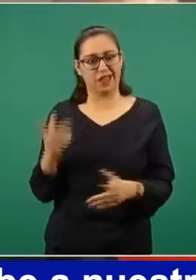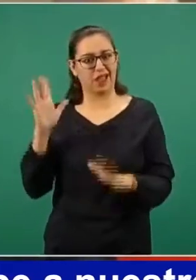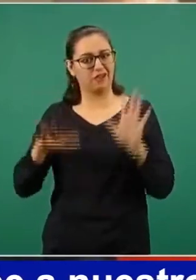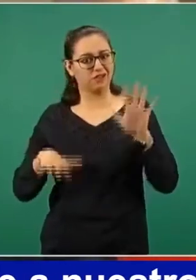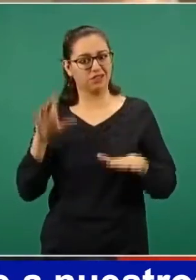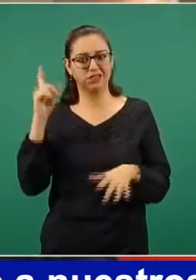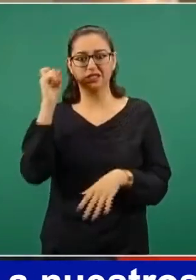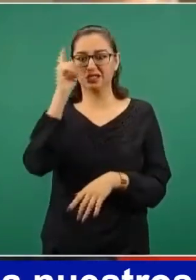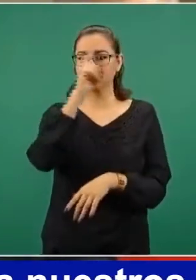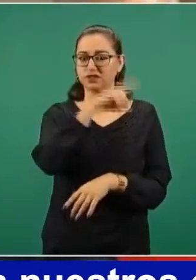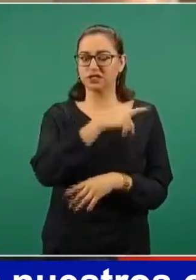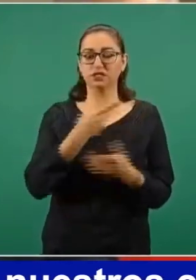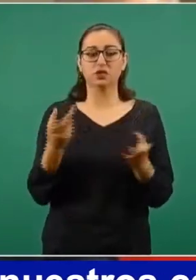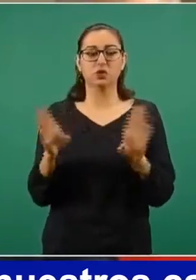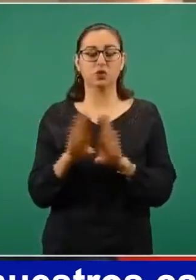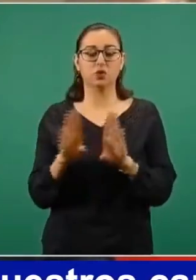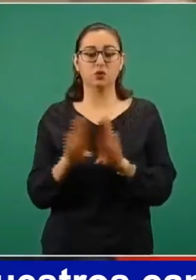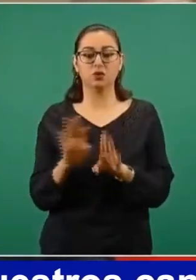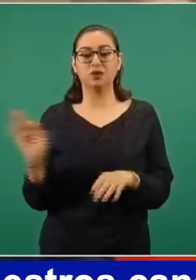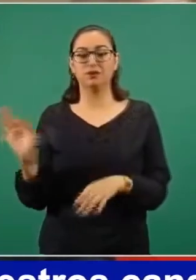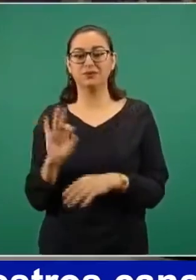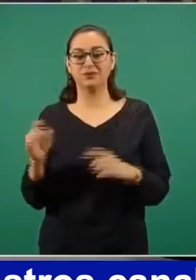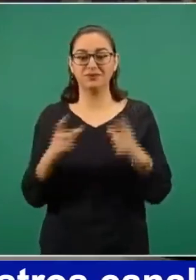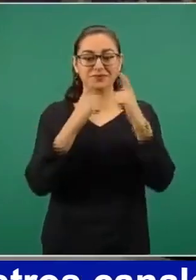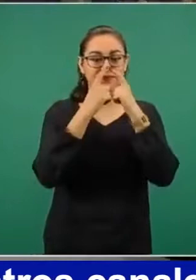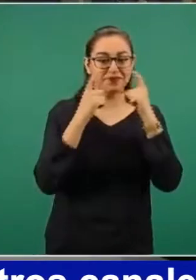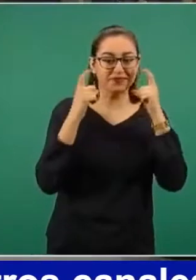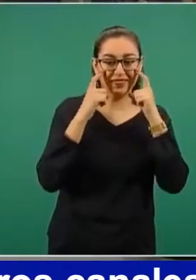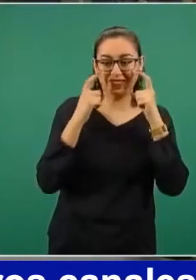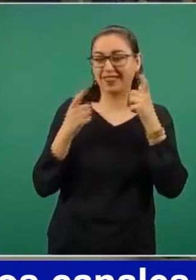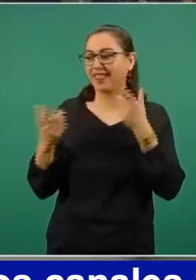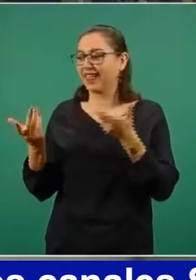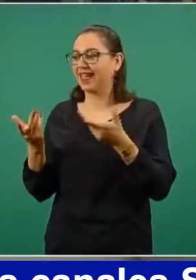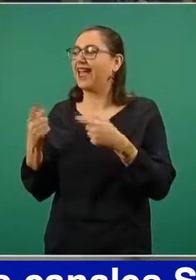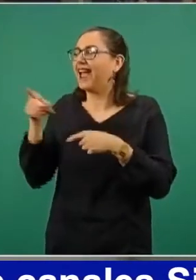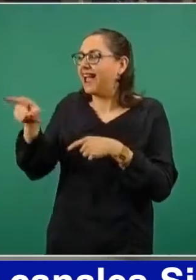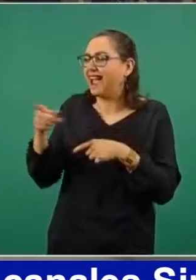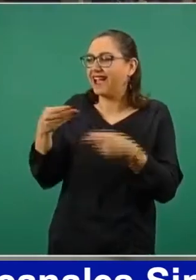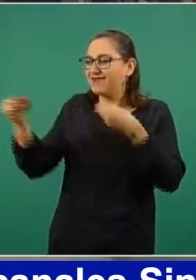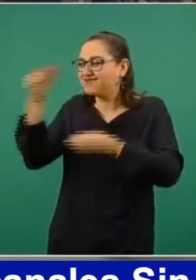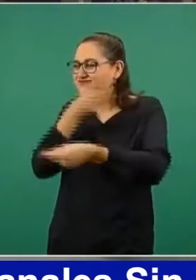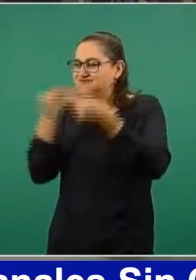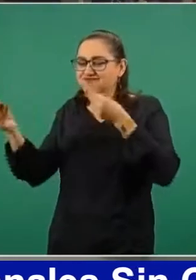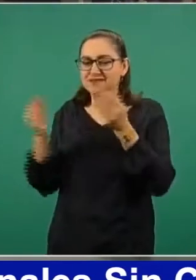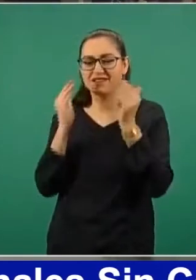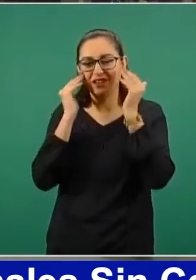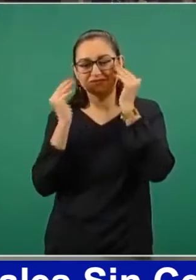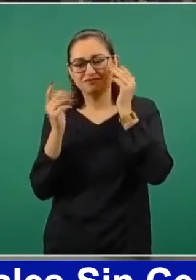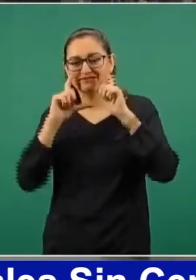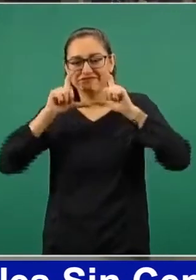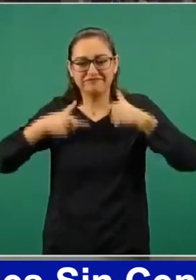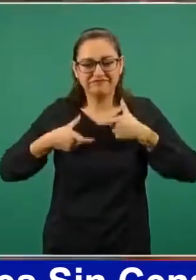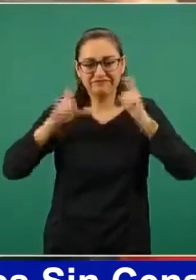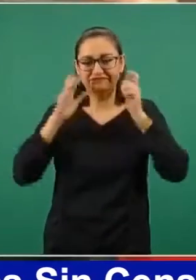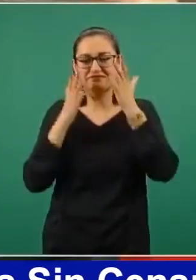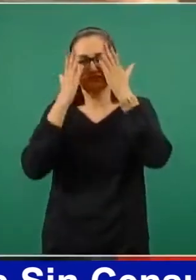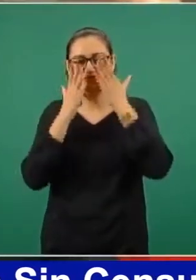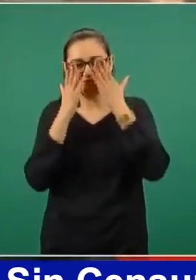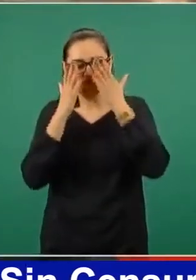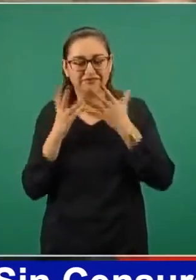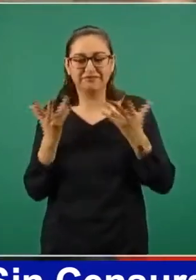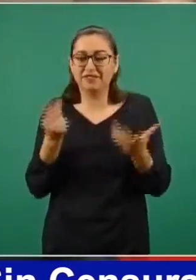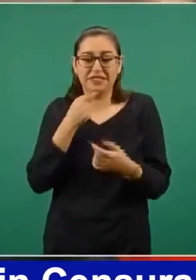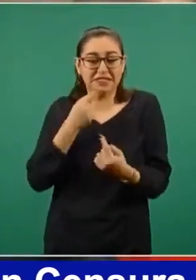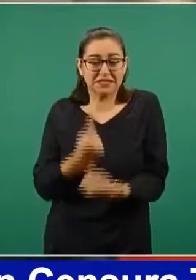comentaba el doctor Hugo que pueden llegar con un cubrebocas y salir con el del amiguito. Se tocan los ojos, se quitan el cubrebocas, se tallan la cara.